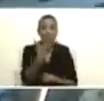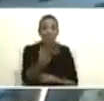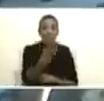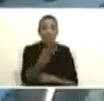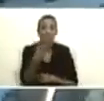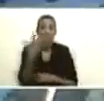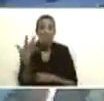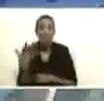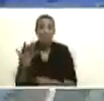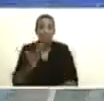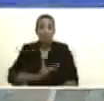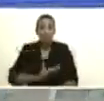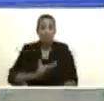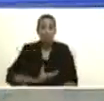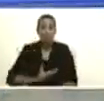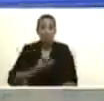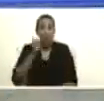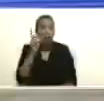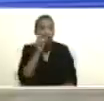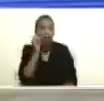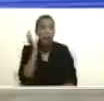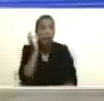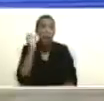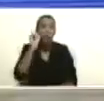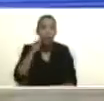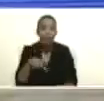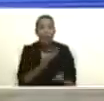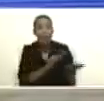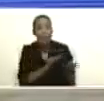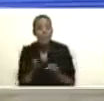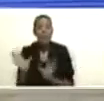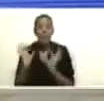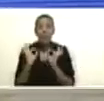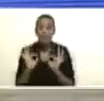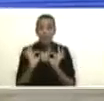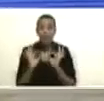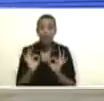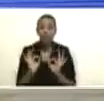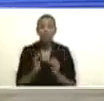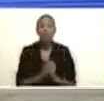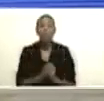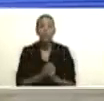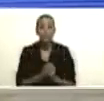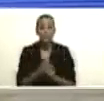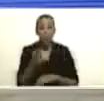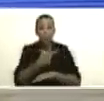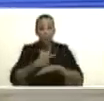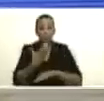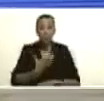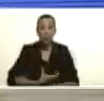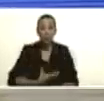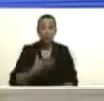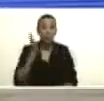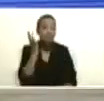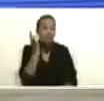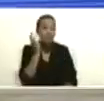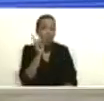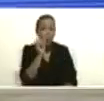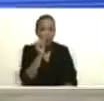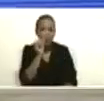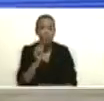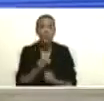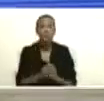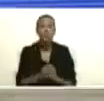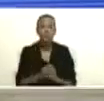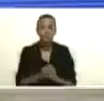alcaldes de nuestro país también invitados especiales gobernadores gobernadoras alcaldes alcaldesas